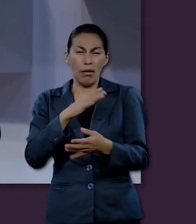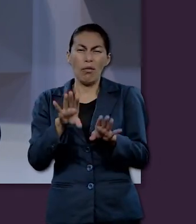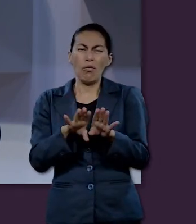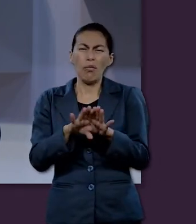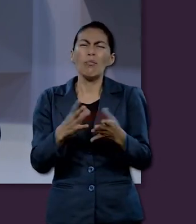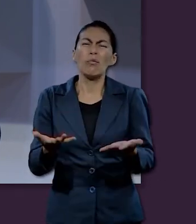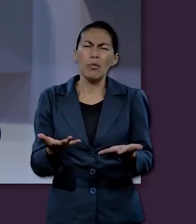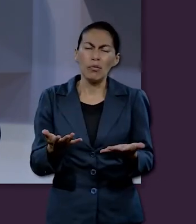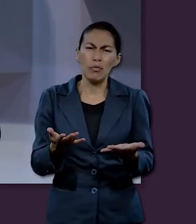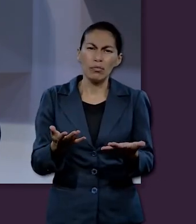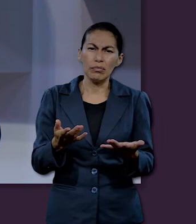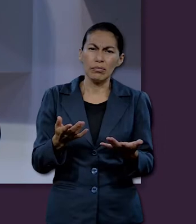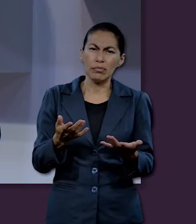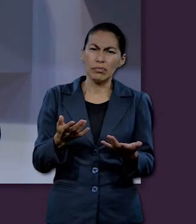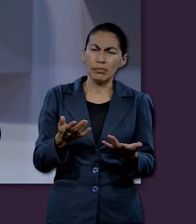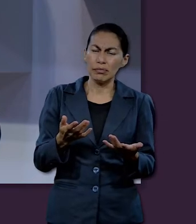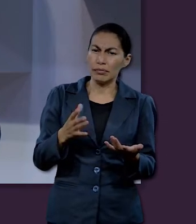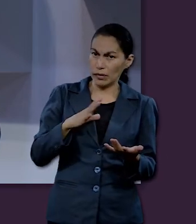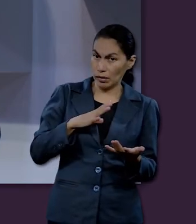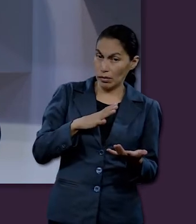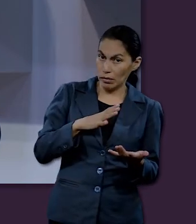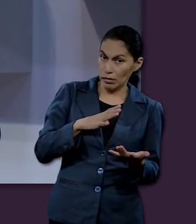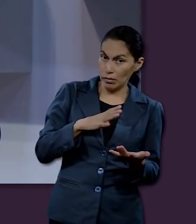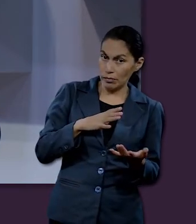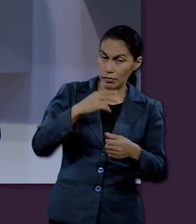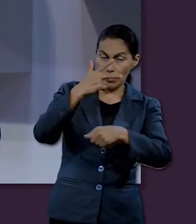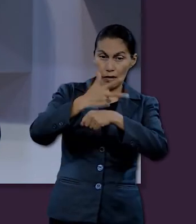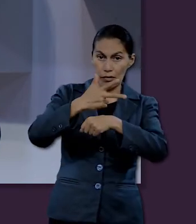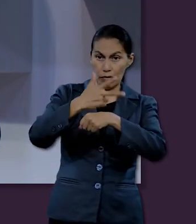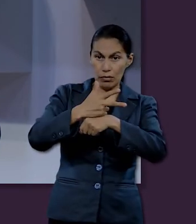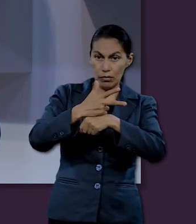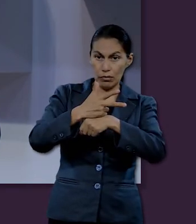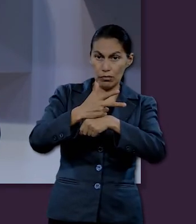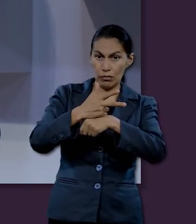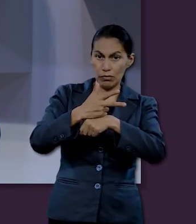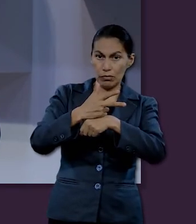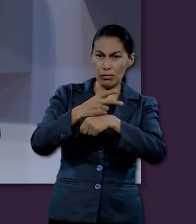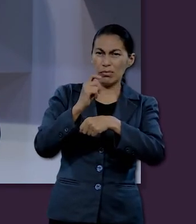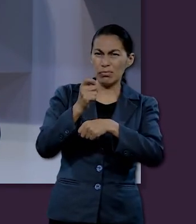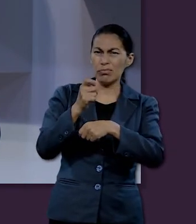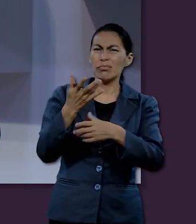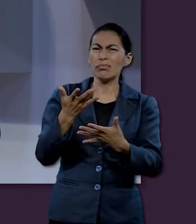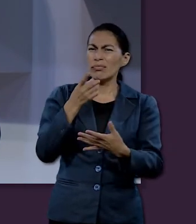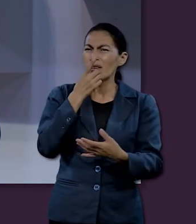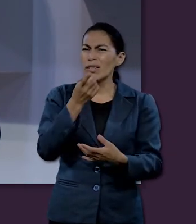16, 17, 18? ¿Cómo podemos tener esperanza?